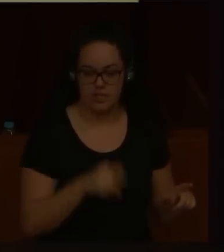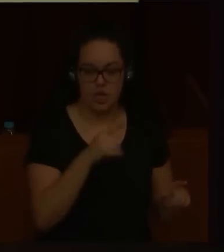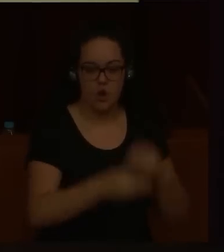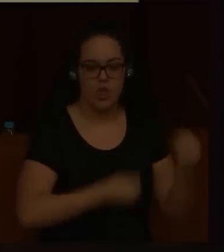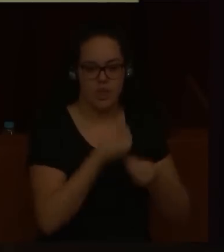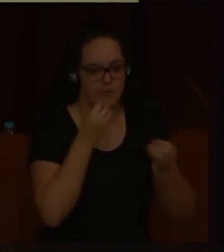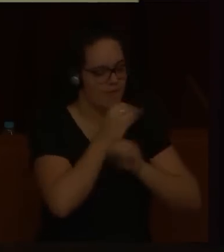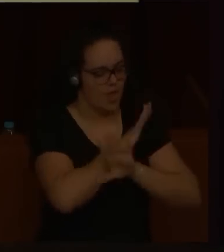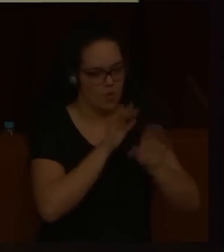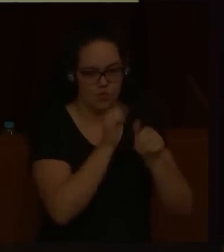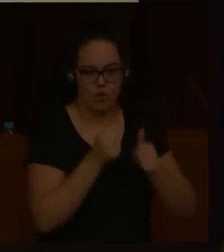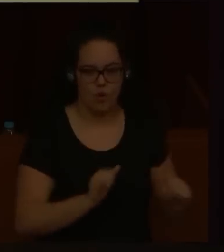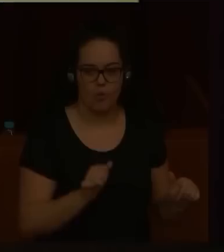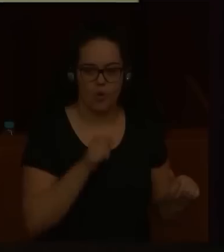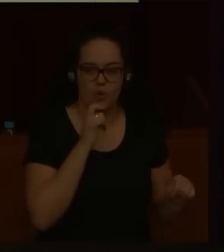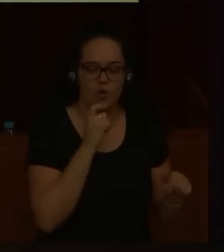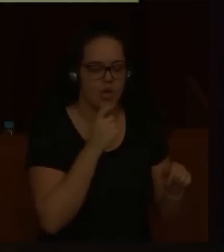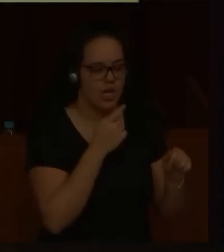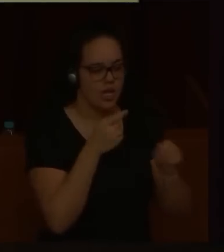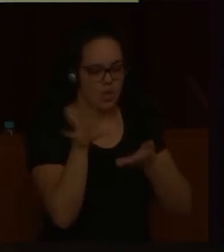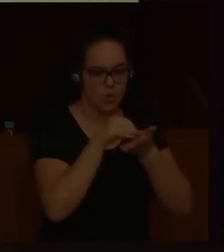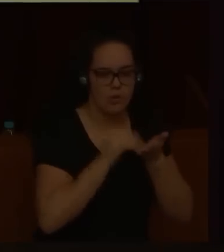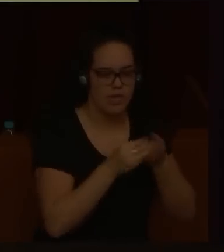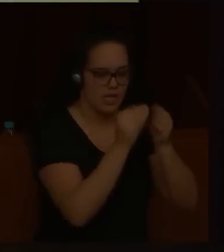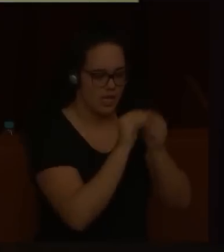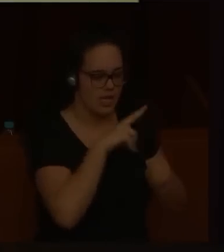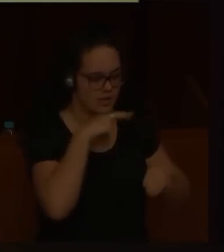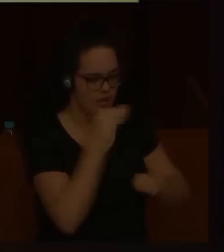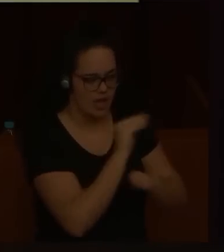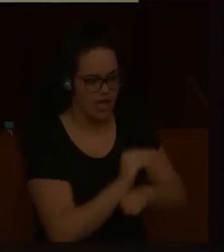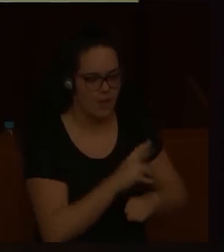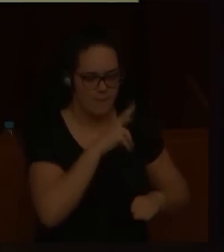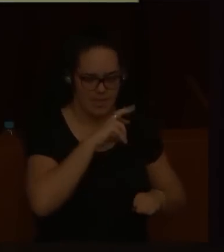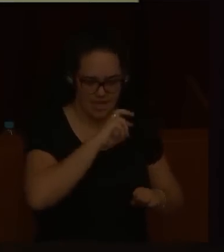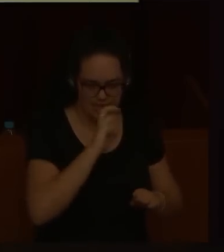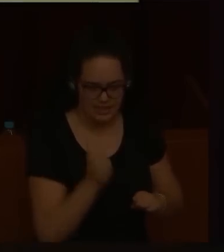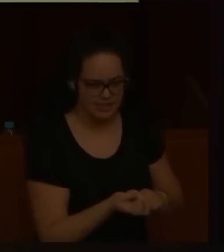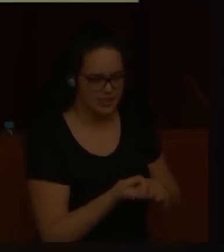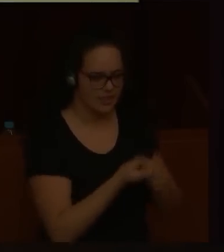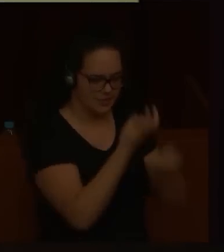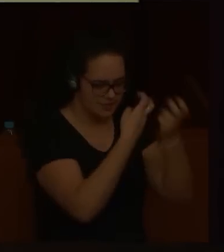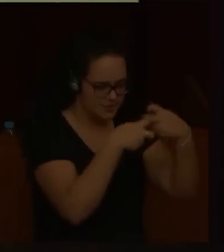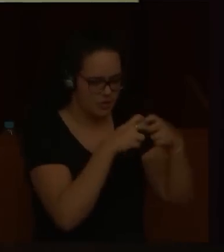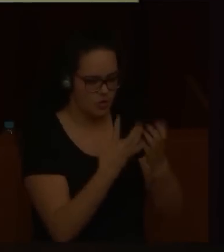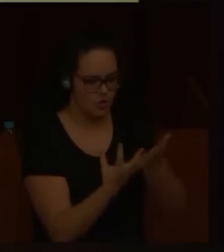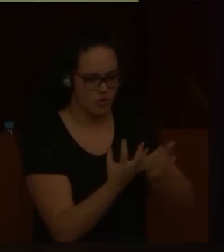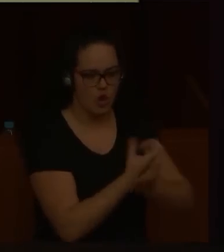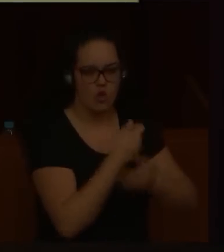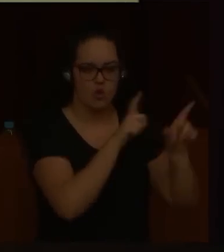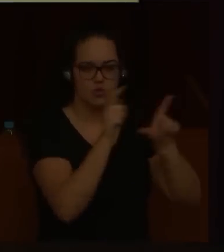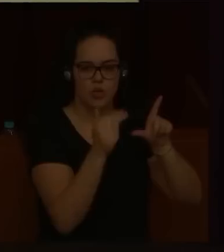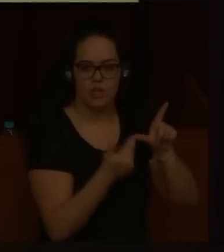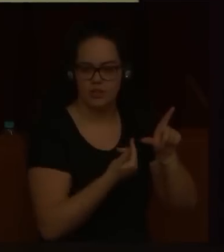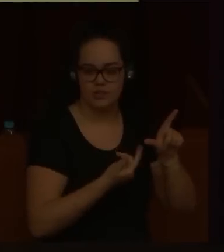del mejor modo recuperando, restaurando, poniendo en valor y estudiando en profundidad todos los cuadros claves de este